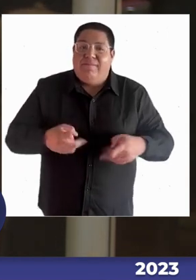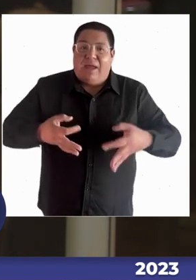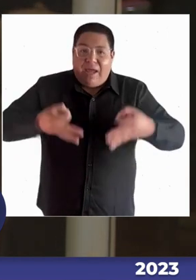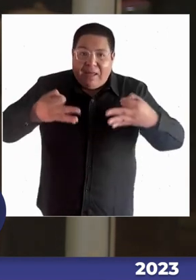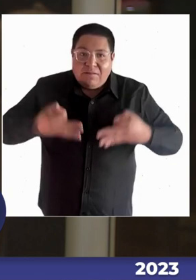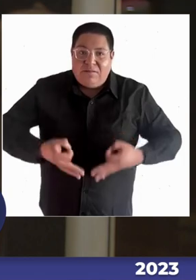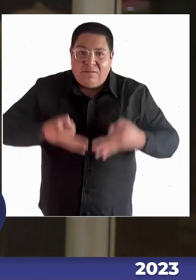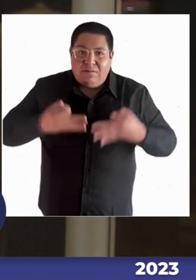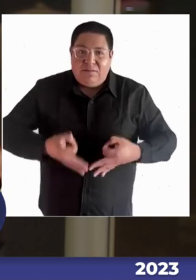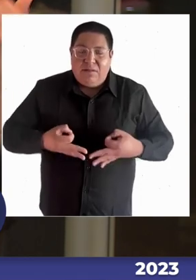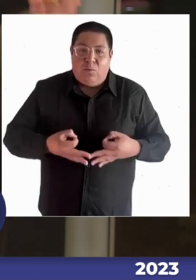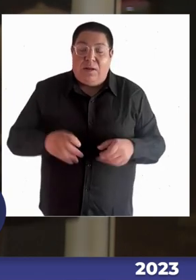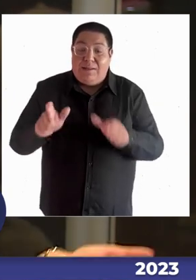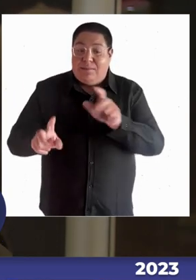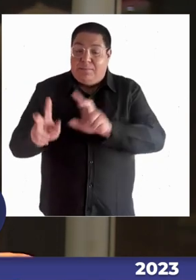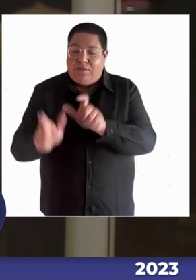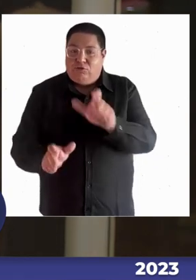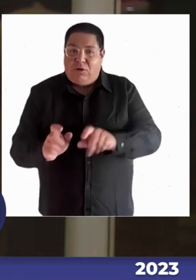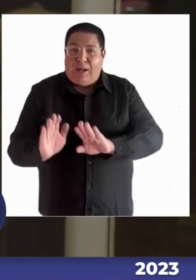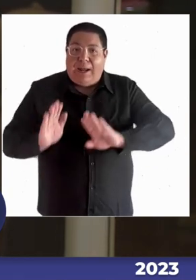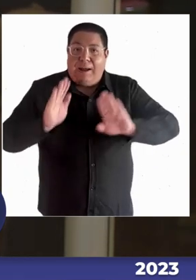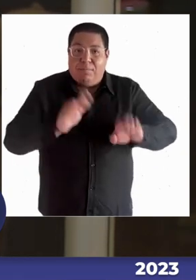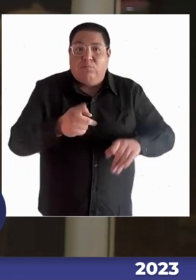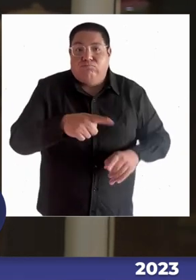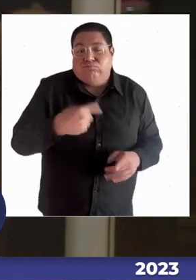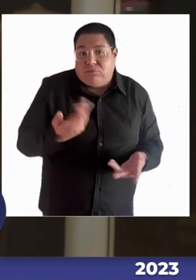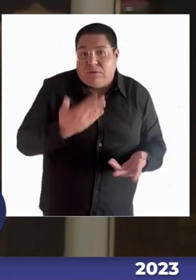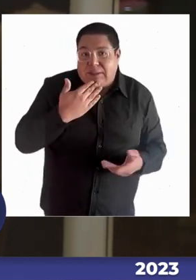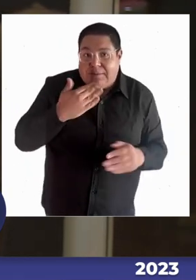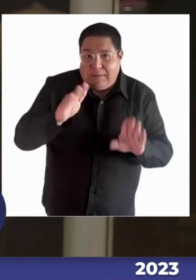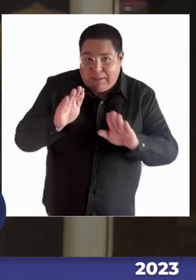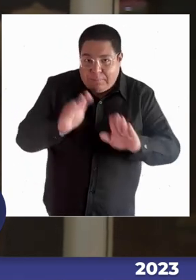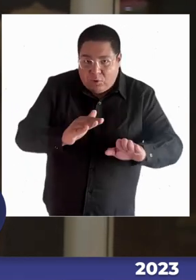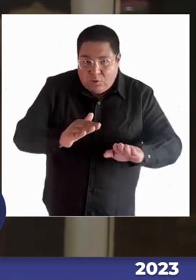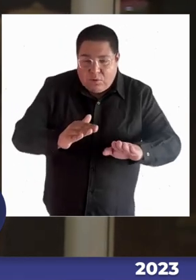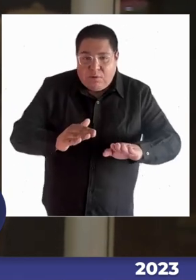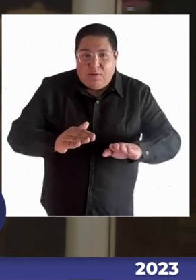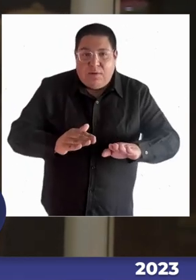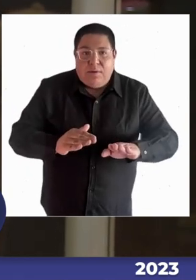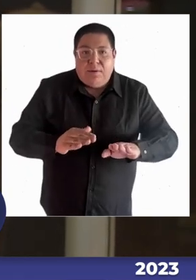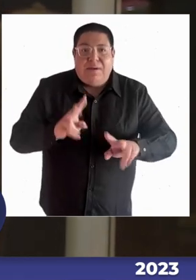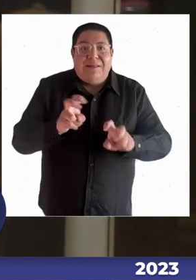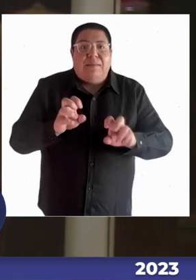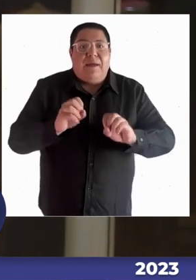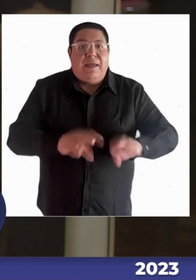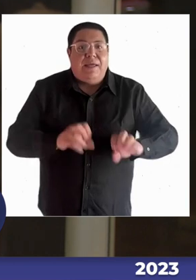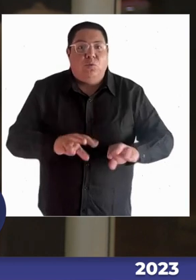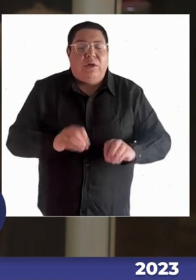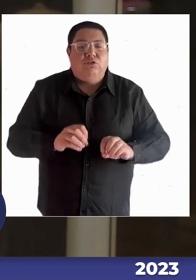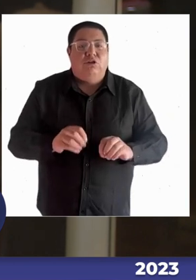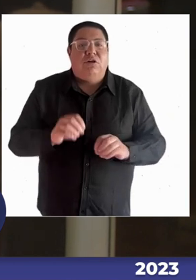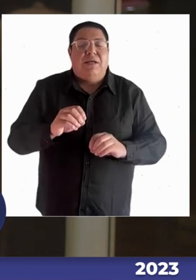los apoyos, dado que tú también mencionaste esto, ¿verdad? Los apoyos necesarios para una educación integral e inclusiva y no de la matrícula o